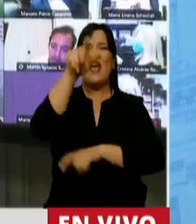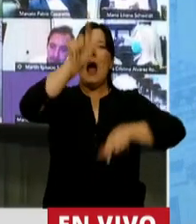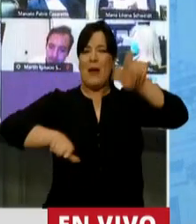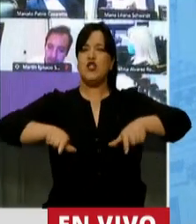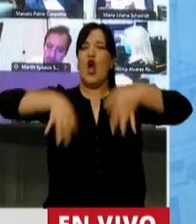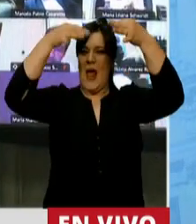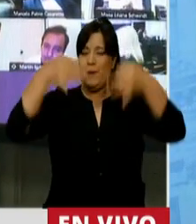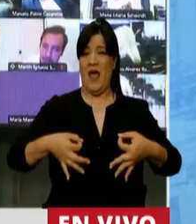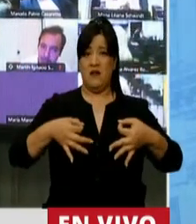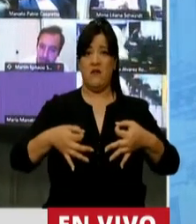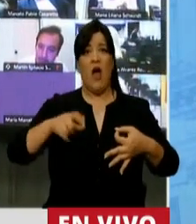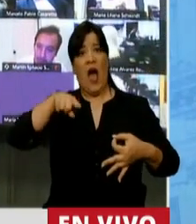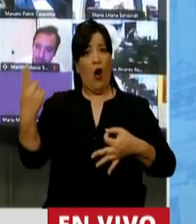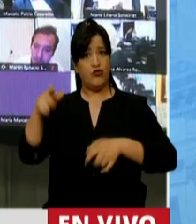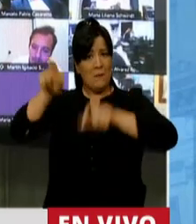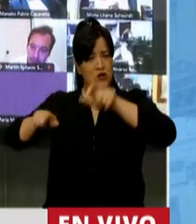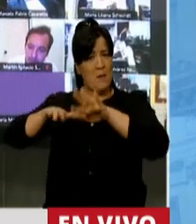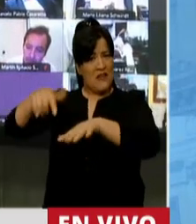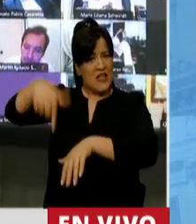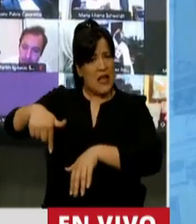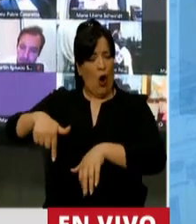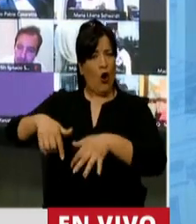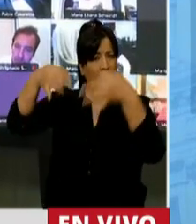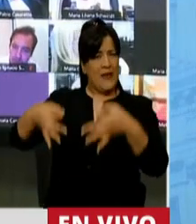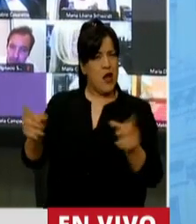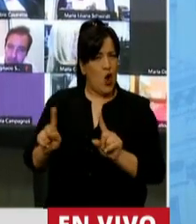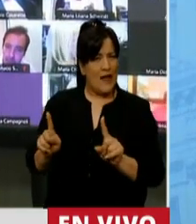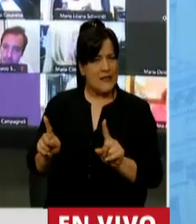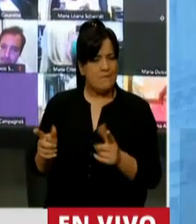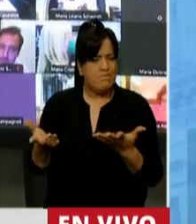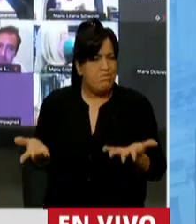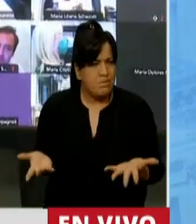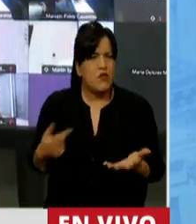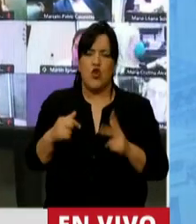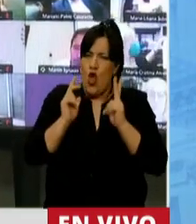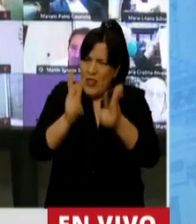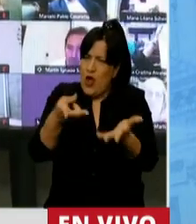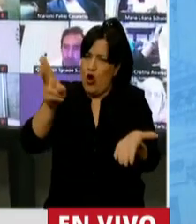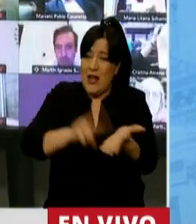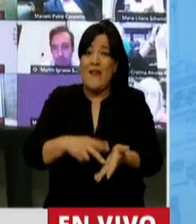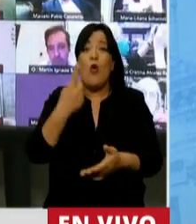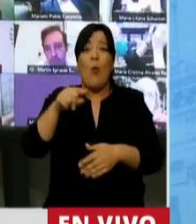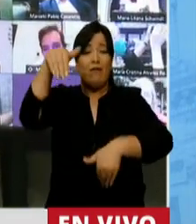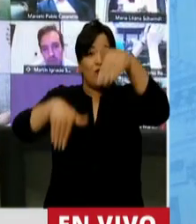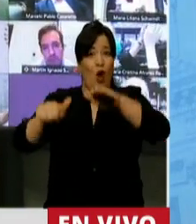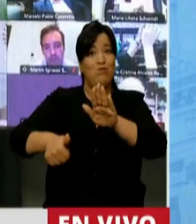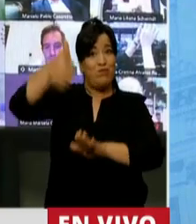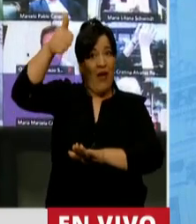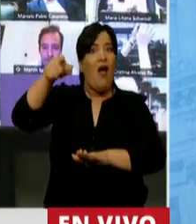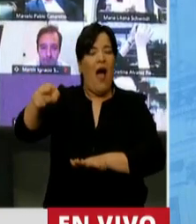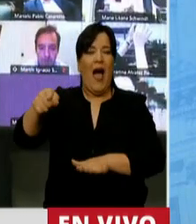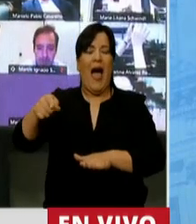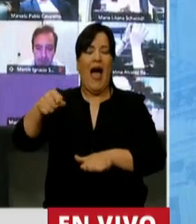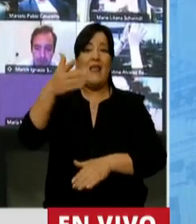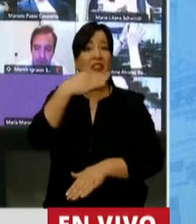Como si los demás no somos gente de bien. Yo le repito al señor presidente que cuando gana una elección gobierna para todos.